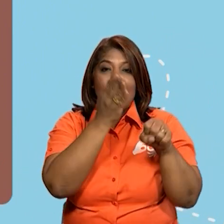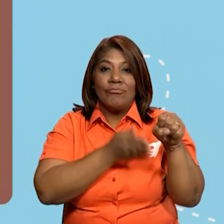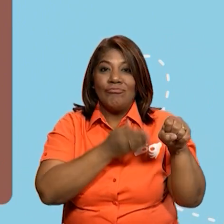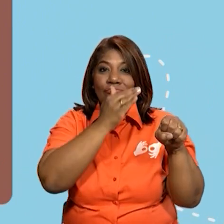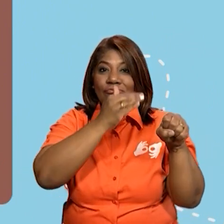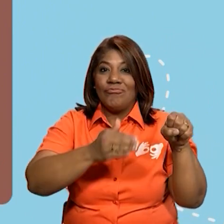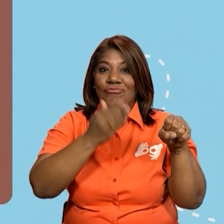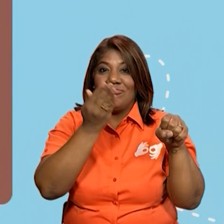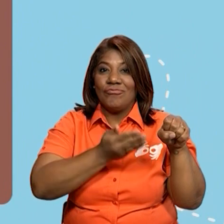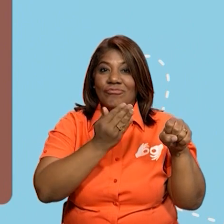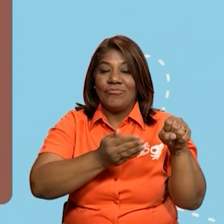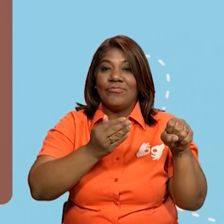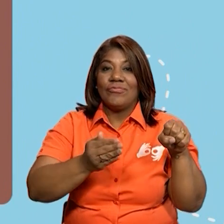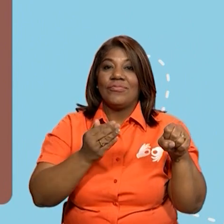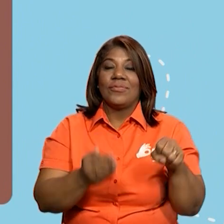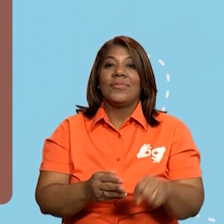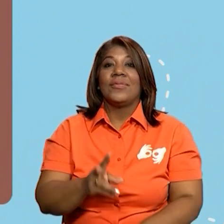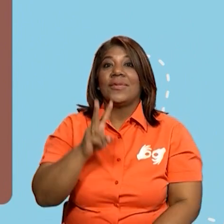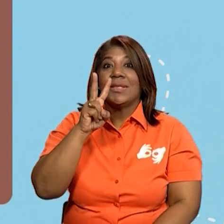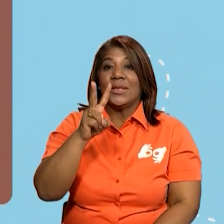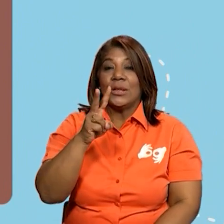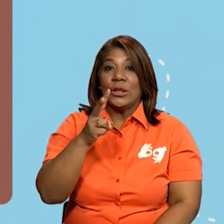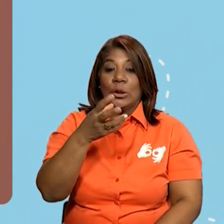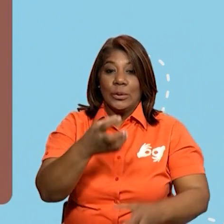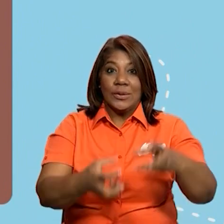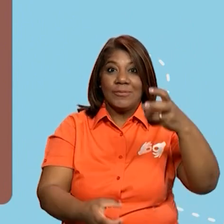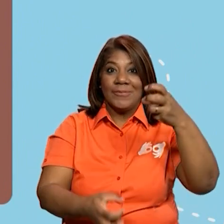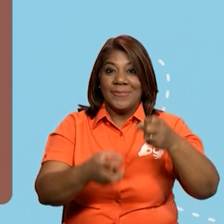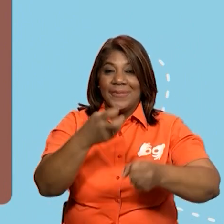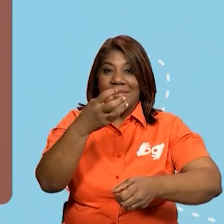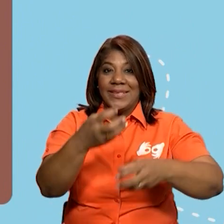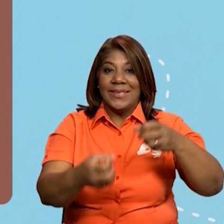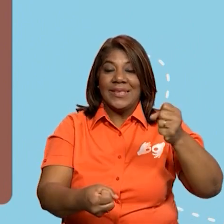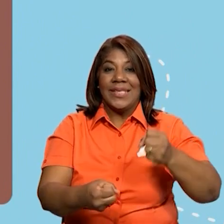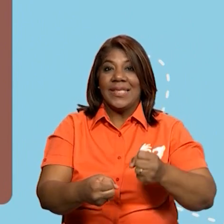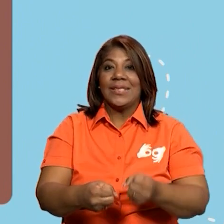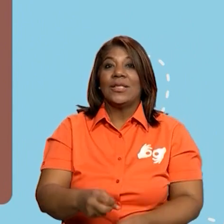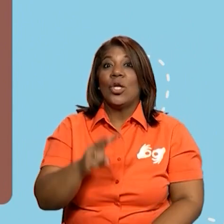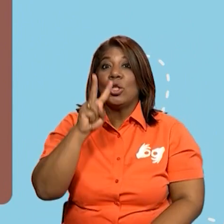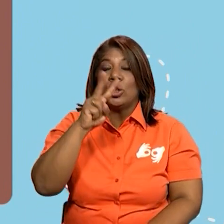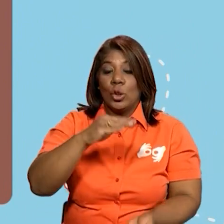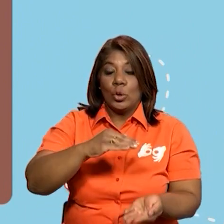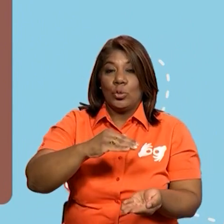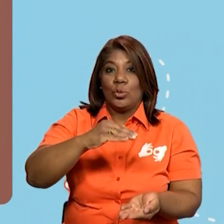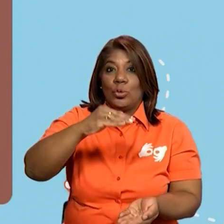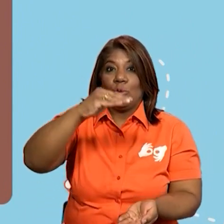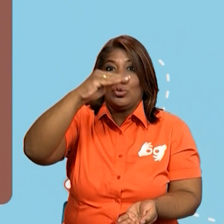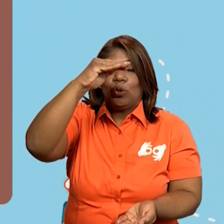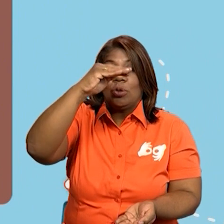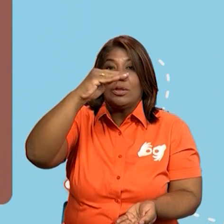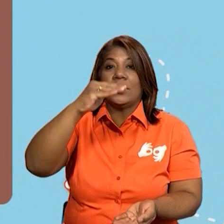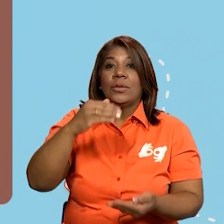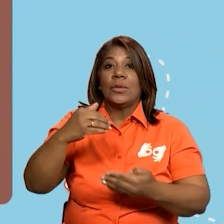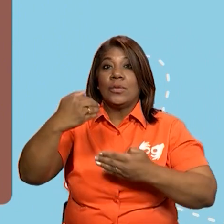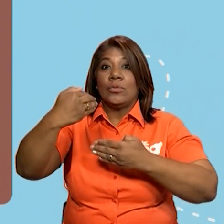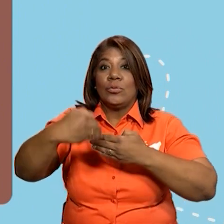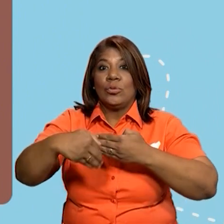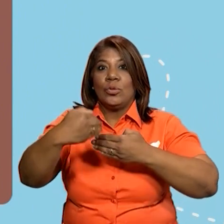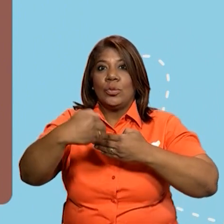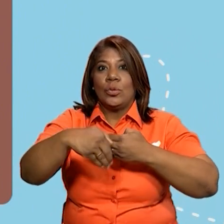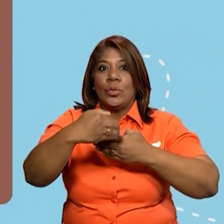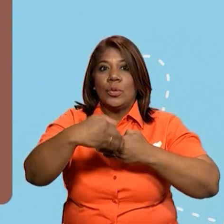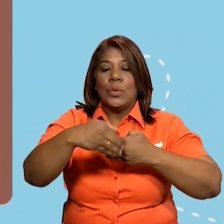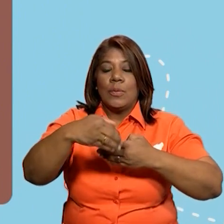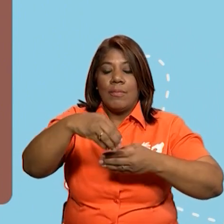va a tener dos litros de leche, pan. Y este pan es muy especial porque es un pan muy grande y